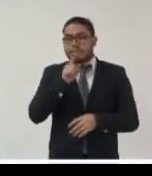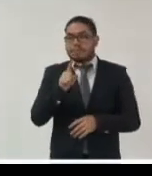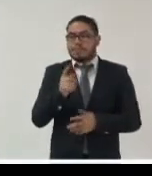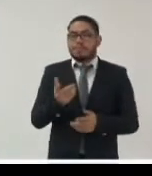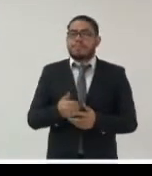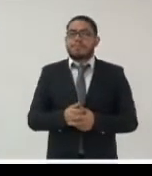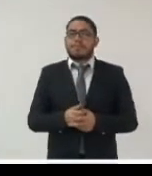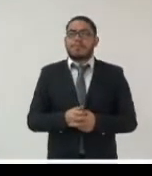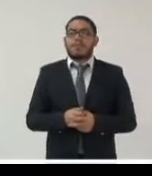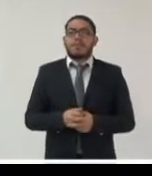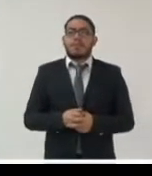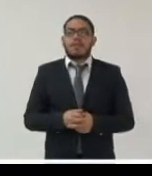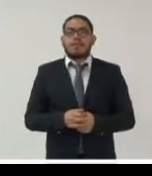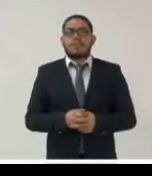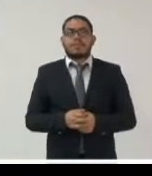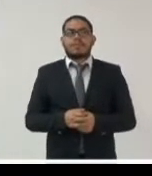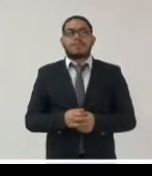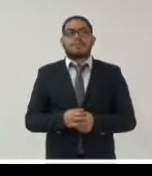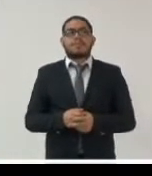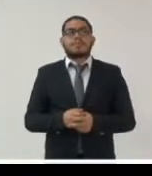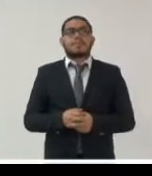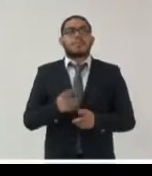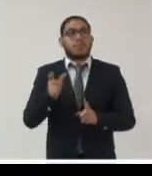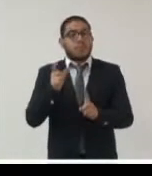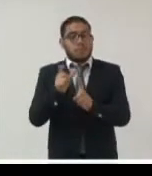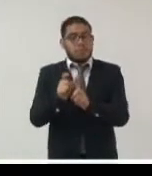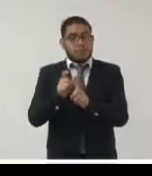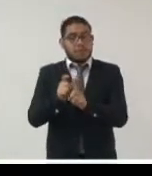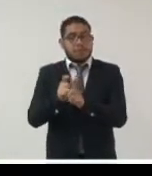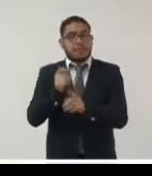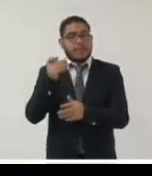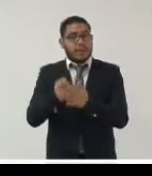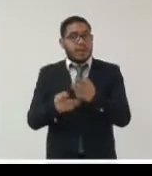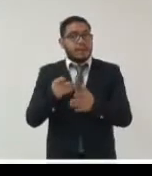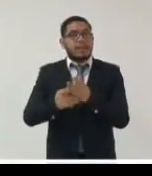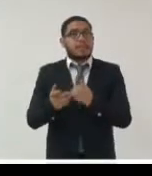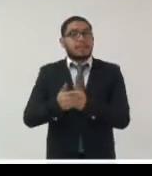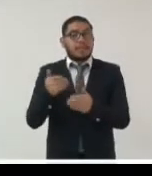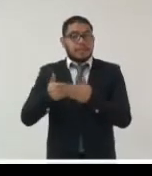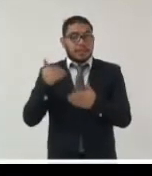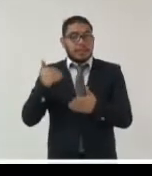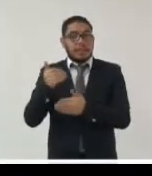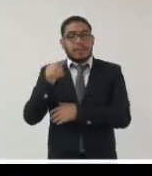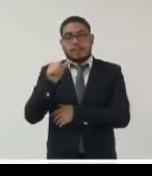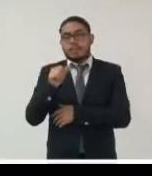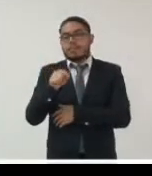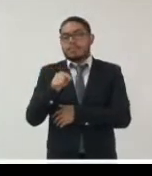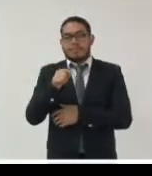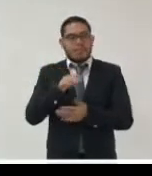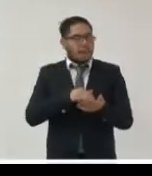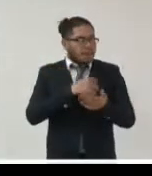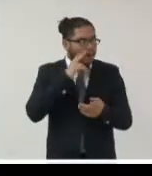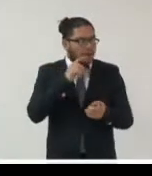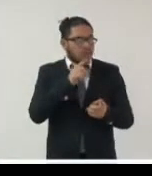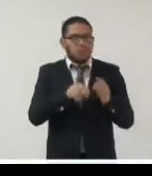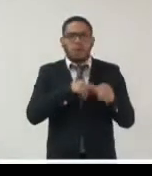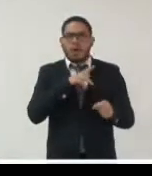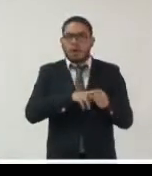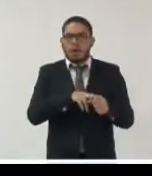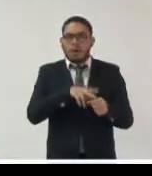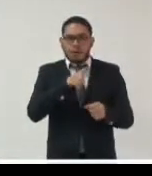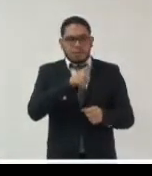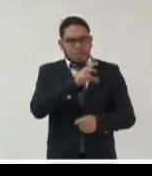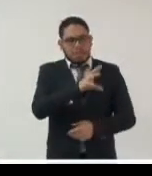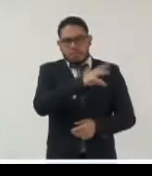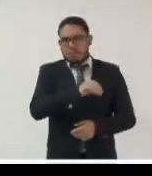archivística protegido antes con los analógicos este documento archivado se